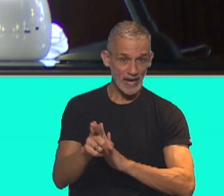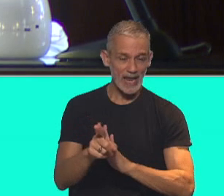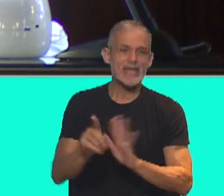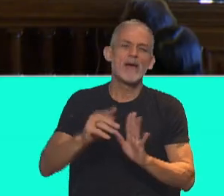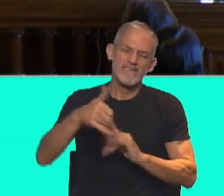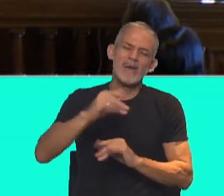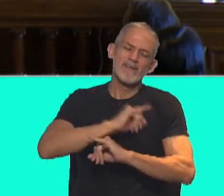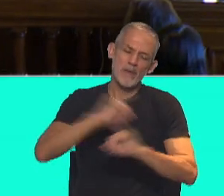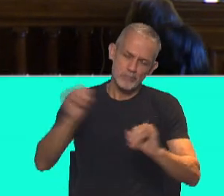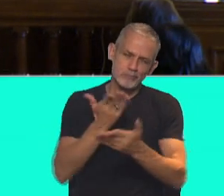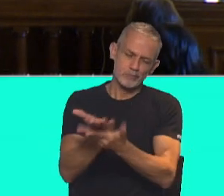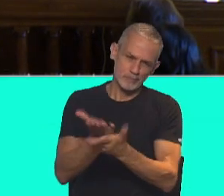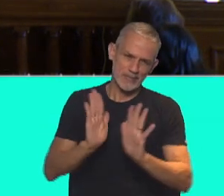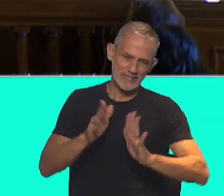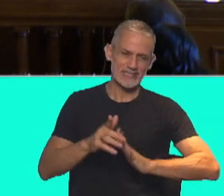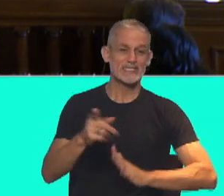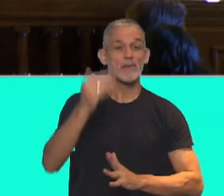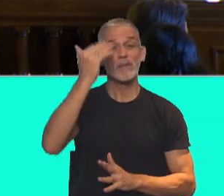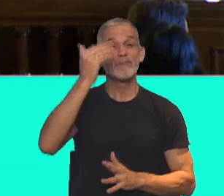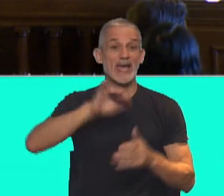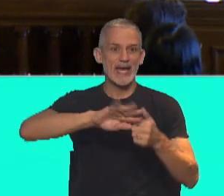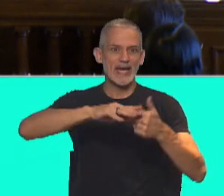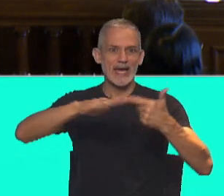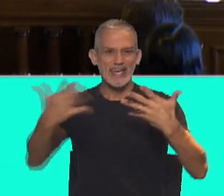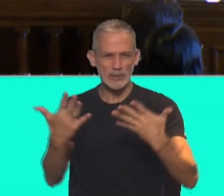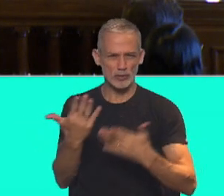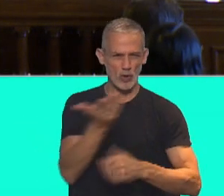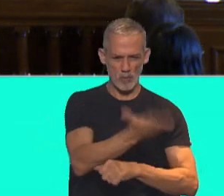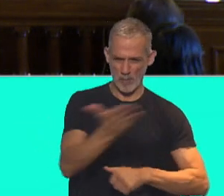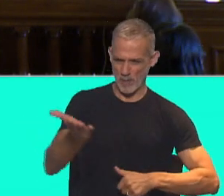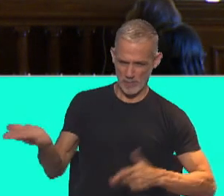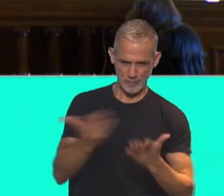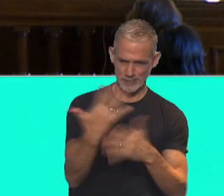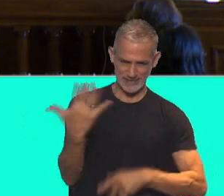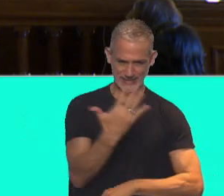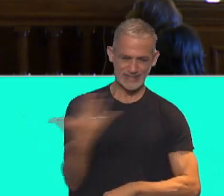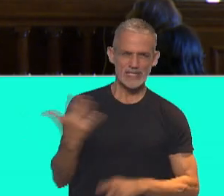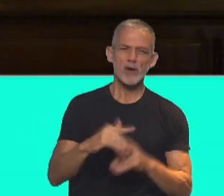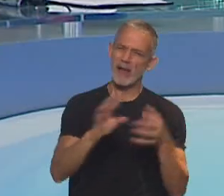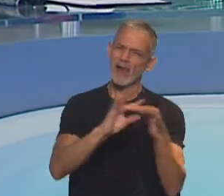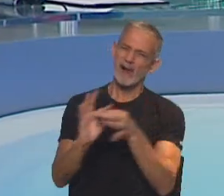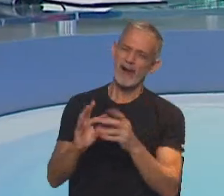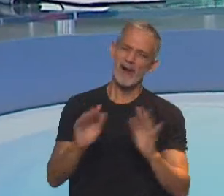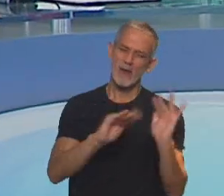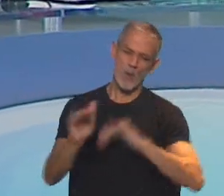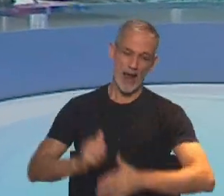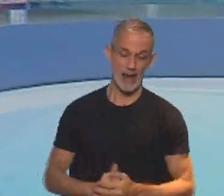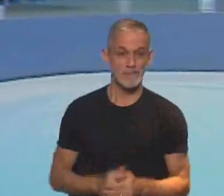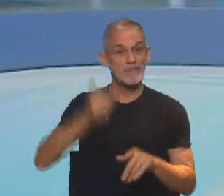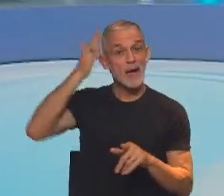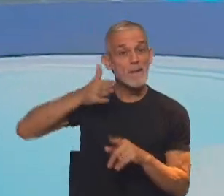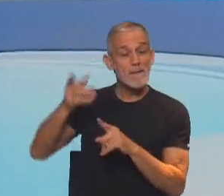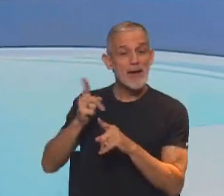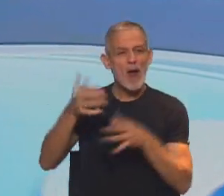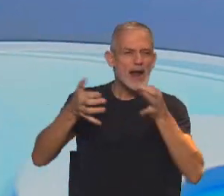presentación de un nuevo proyecto de ley, sería el quinto y todos más o menos tienen puntos de coincidencia. Pero analizar también